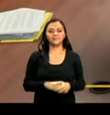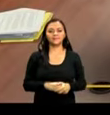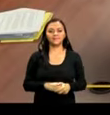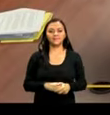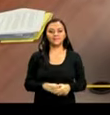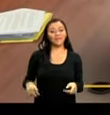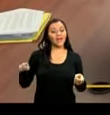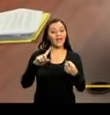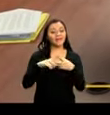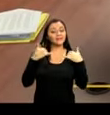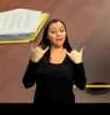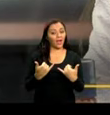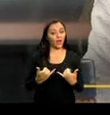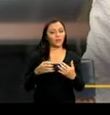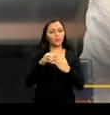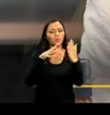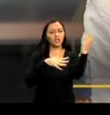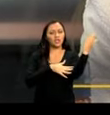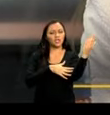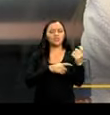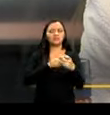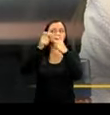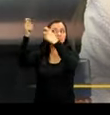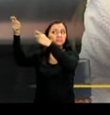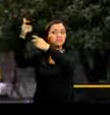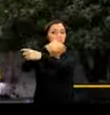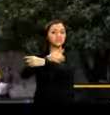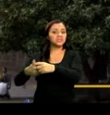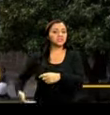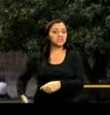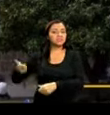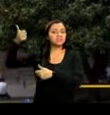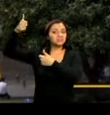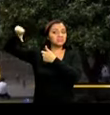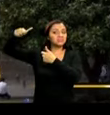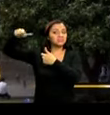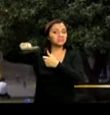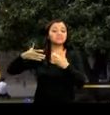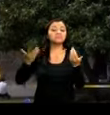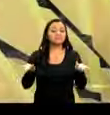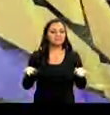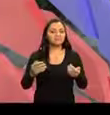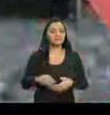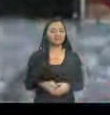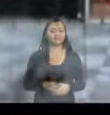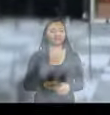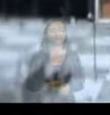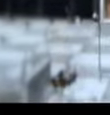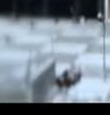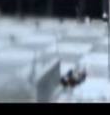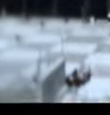destacados. Al momento, el proyecto se encuentra en conocimiento del Ejecutivo para su pronunciamiento.